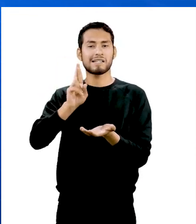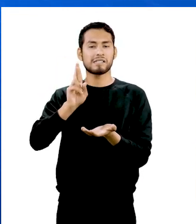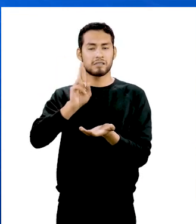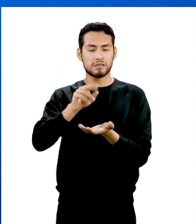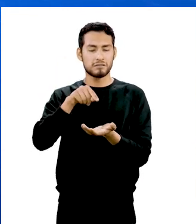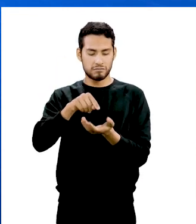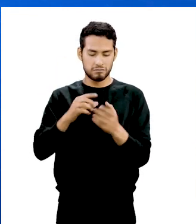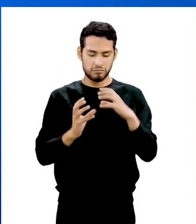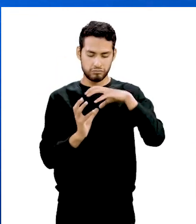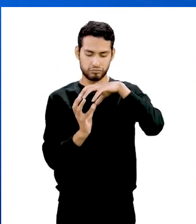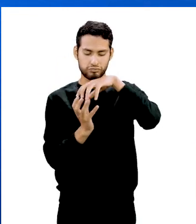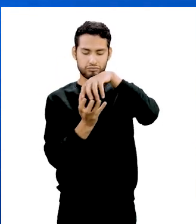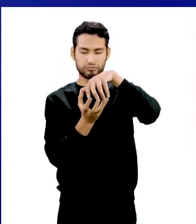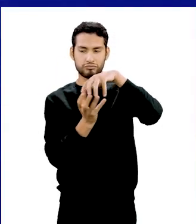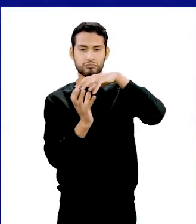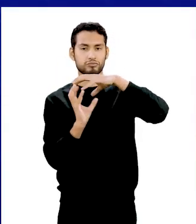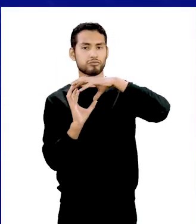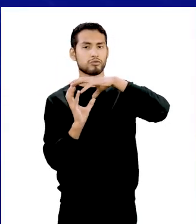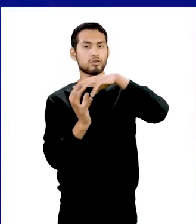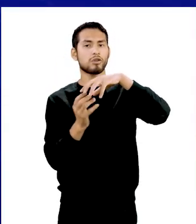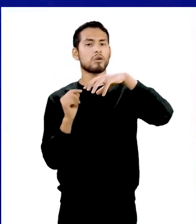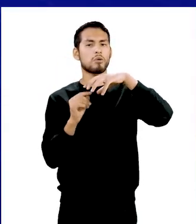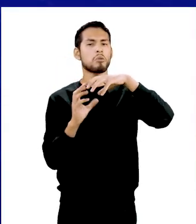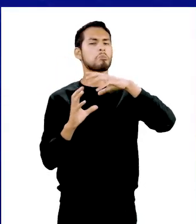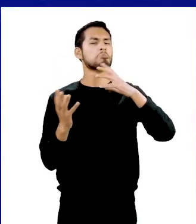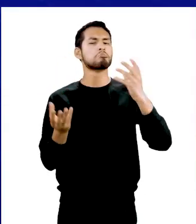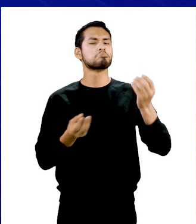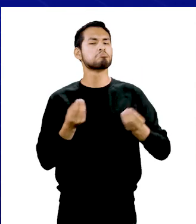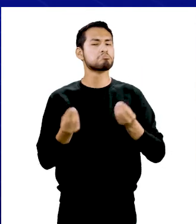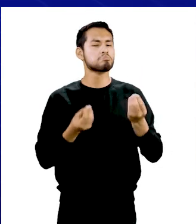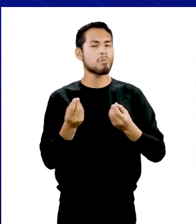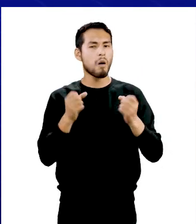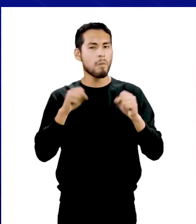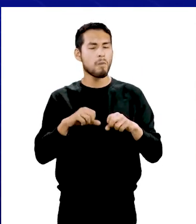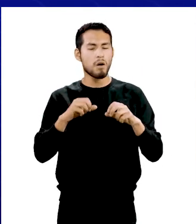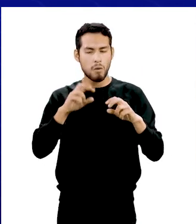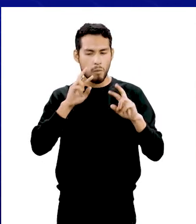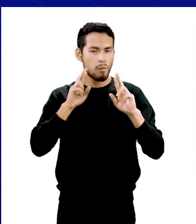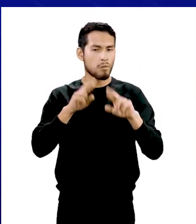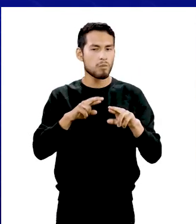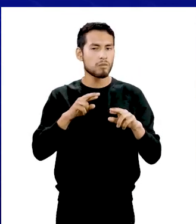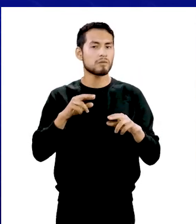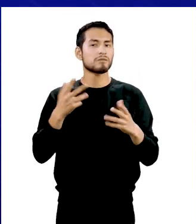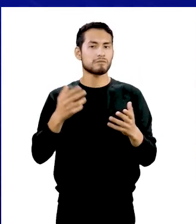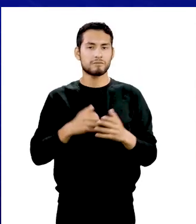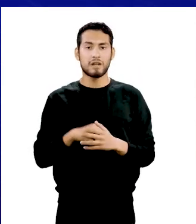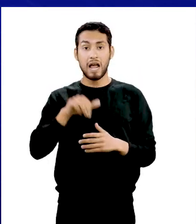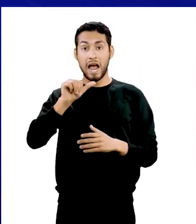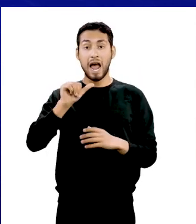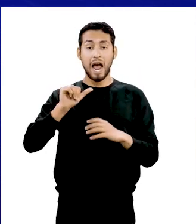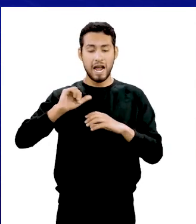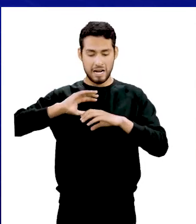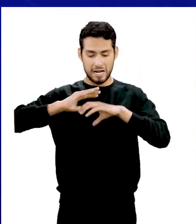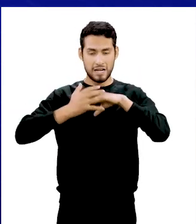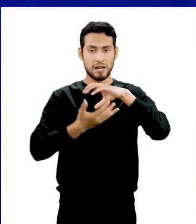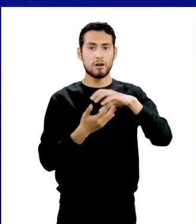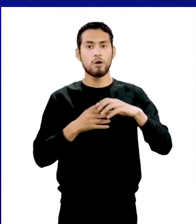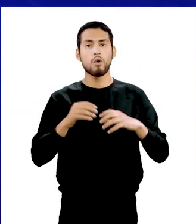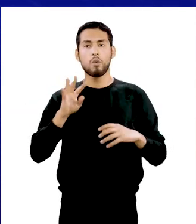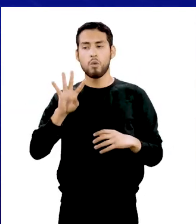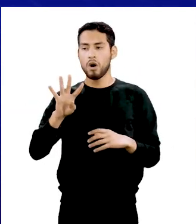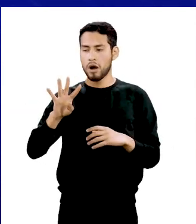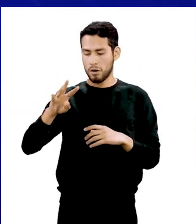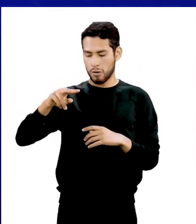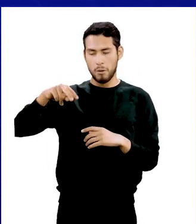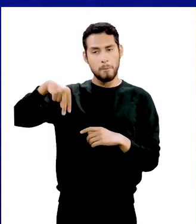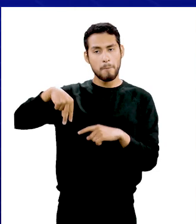y el radio de la esfera. El área de la esfera se representa de la siguiente manera. Área es igual a 4